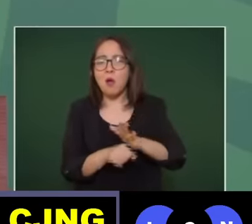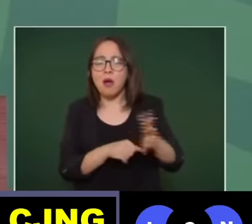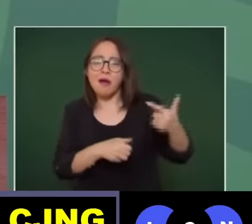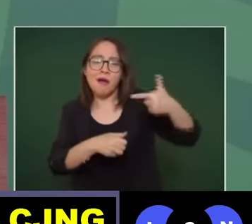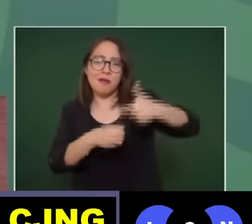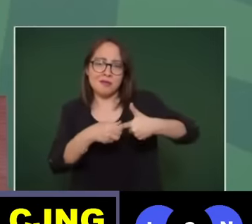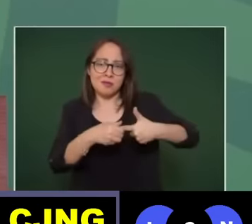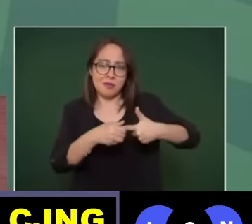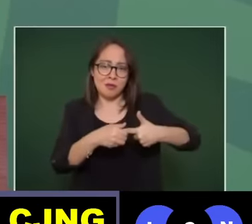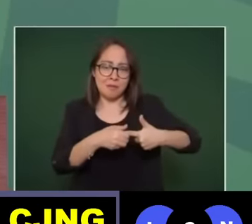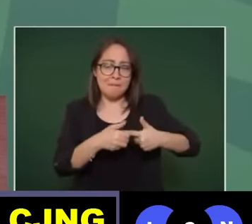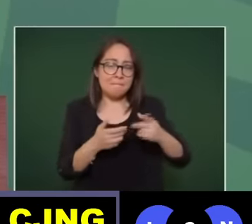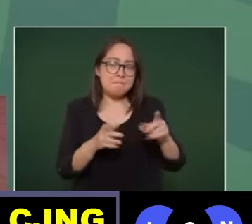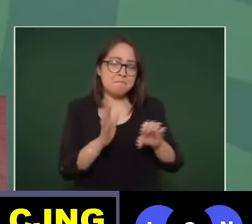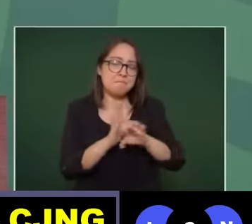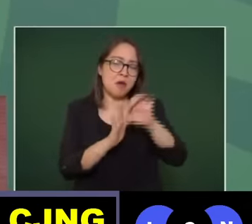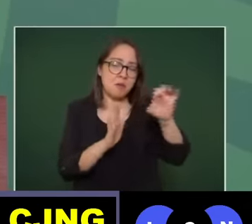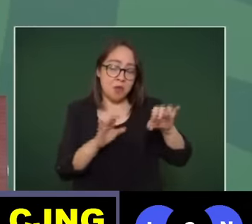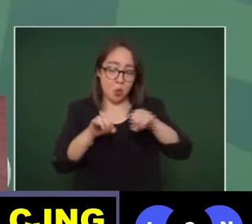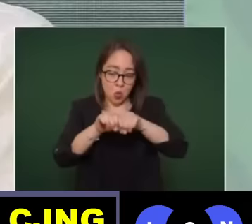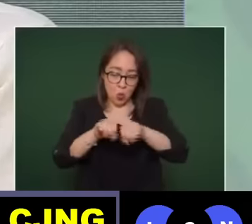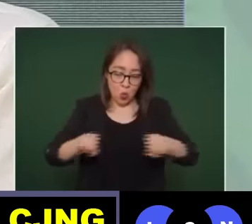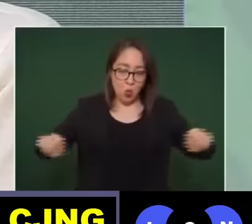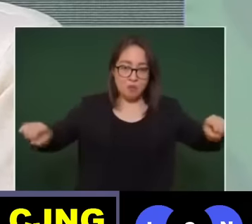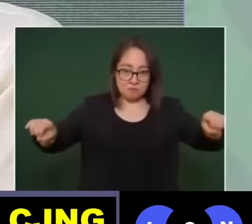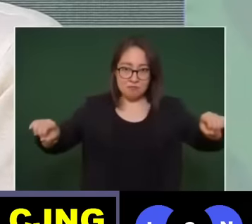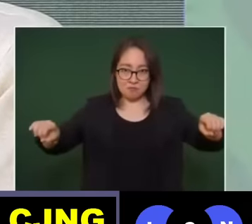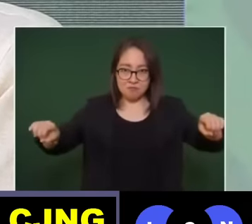perforaba un ducto